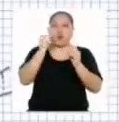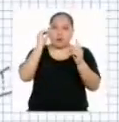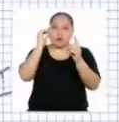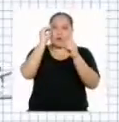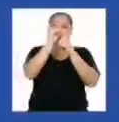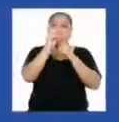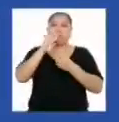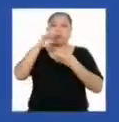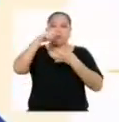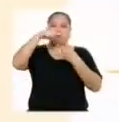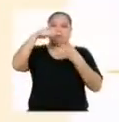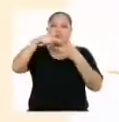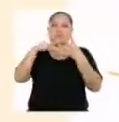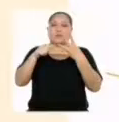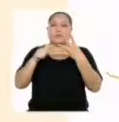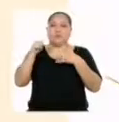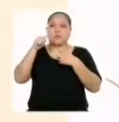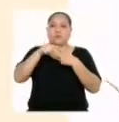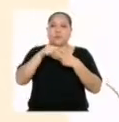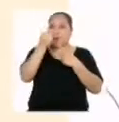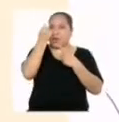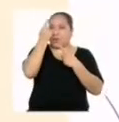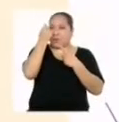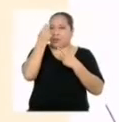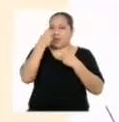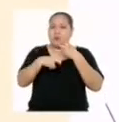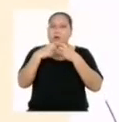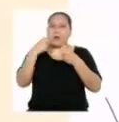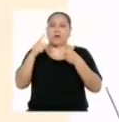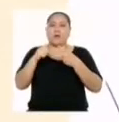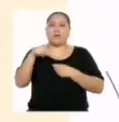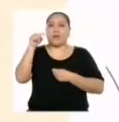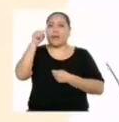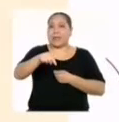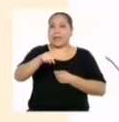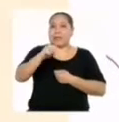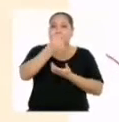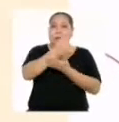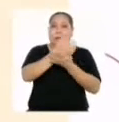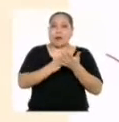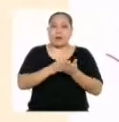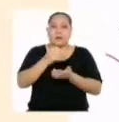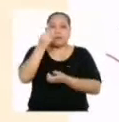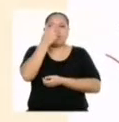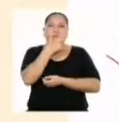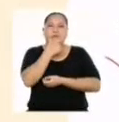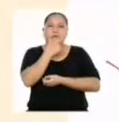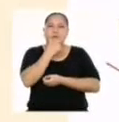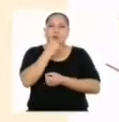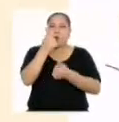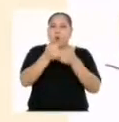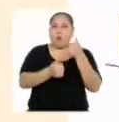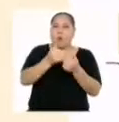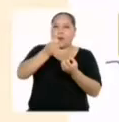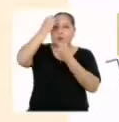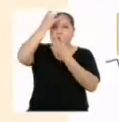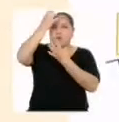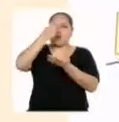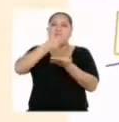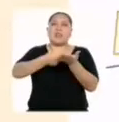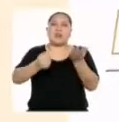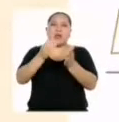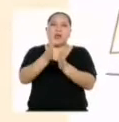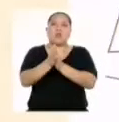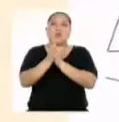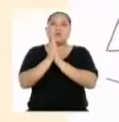Las cuatro fases son Comprender el problema. En esta fase, determinaremos cuáles son los datos y qué nos